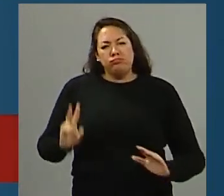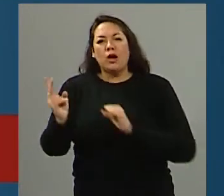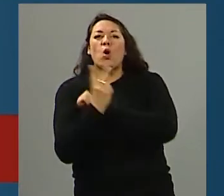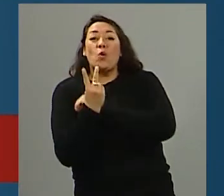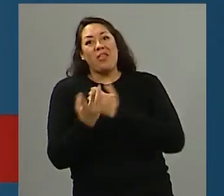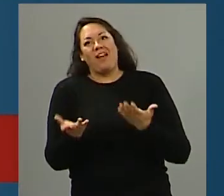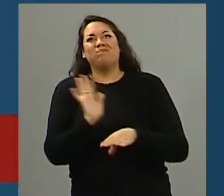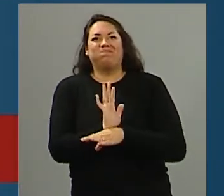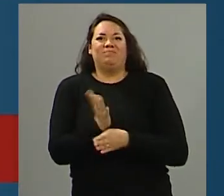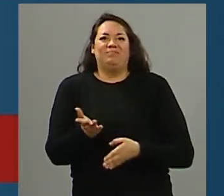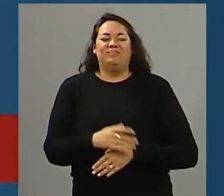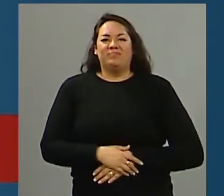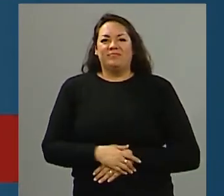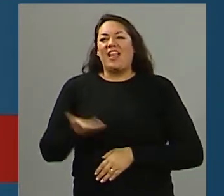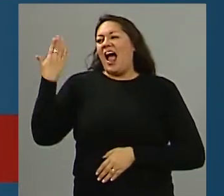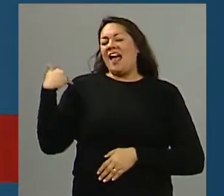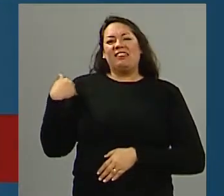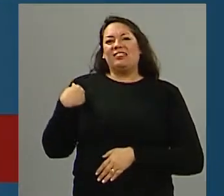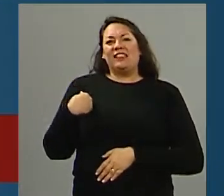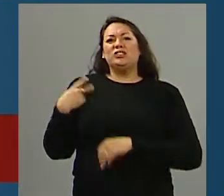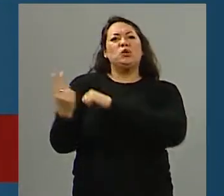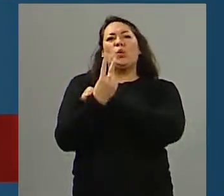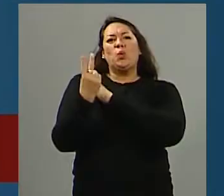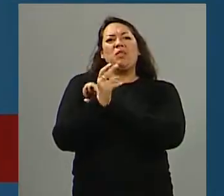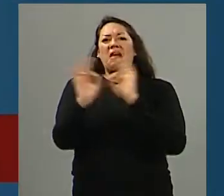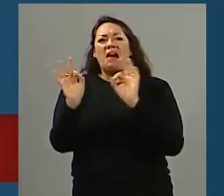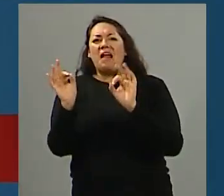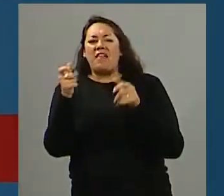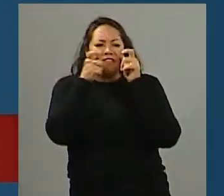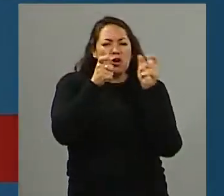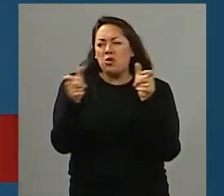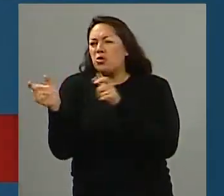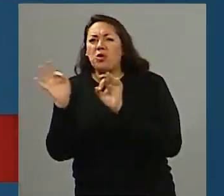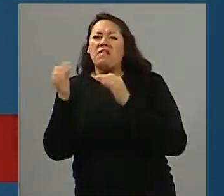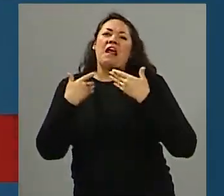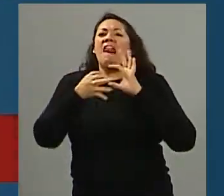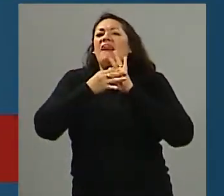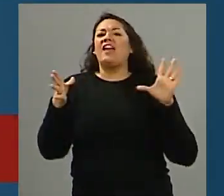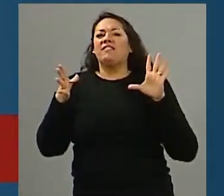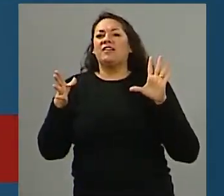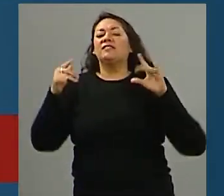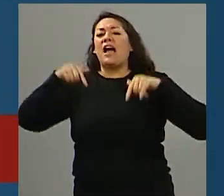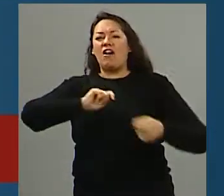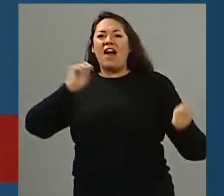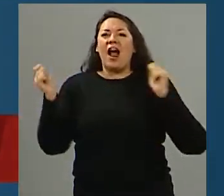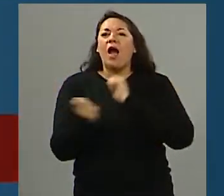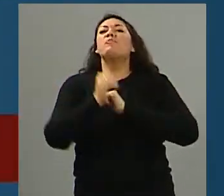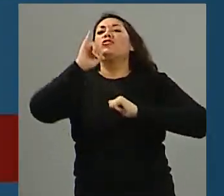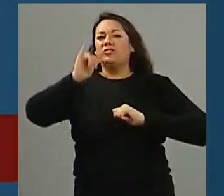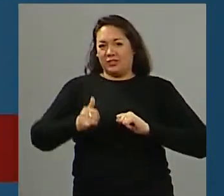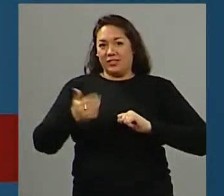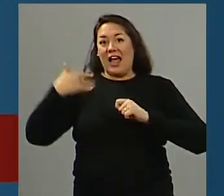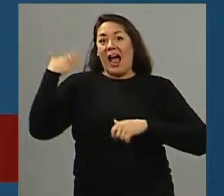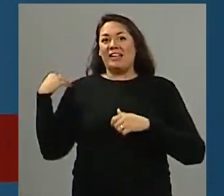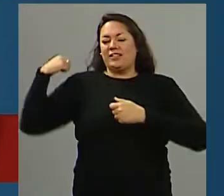no sucedía antes. En un país donde se vive la libertad al máximo, nadie te abrió un